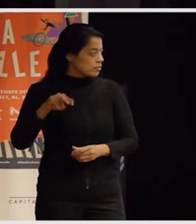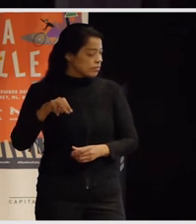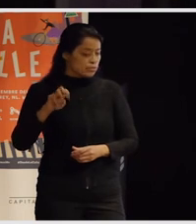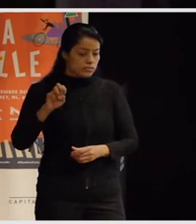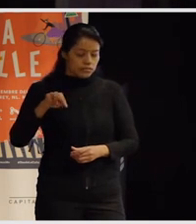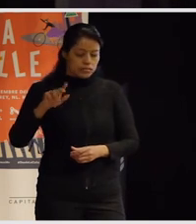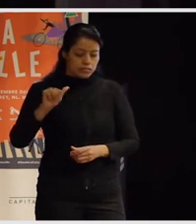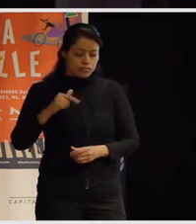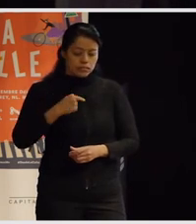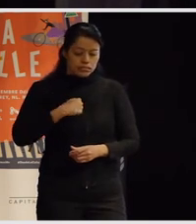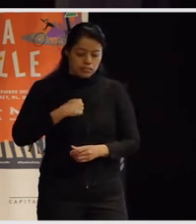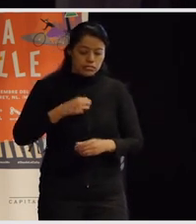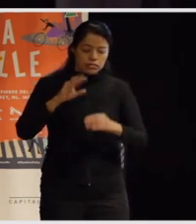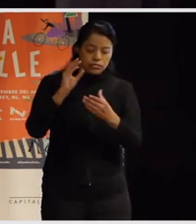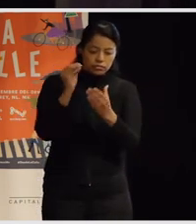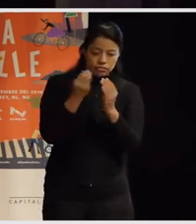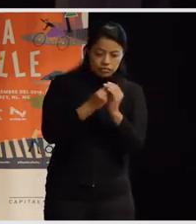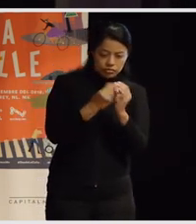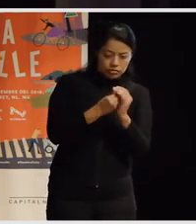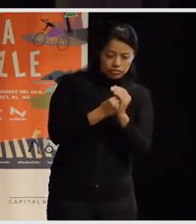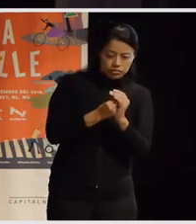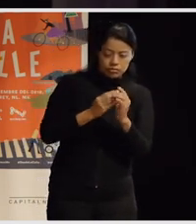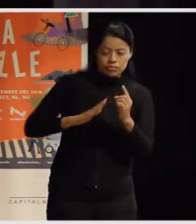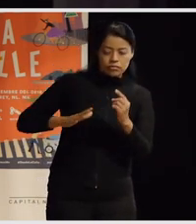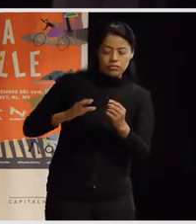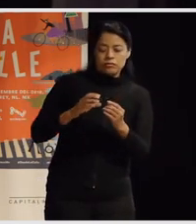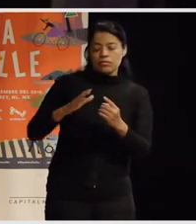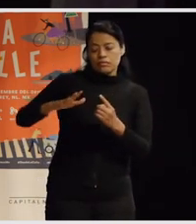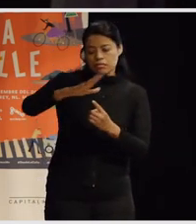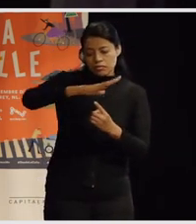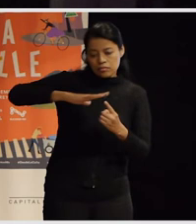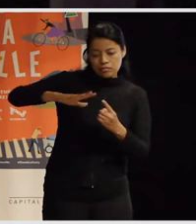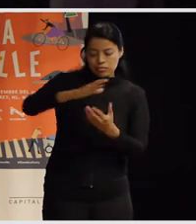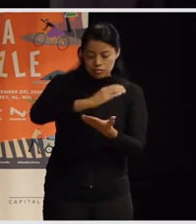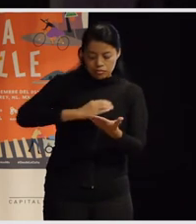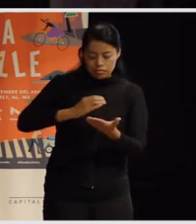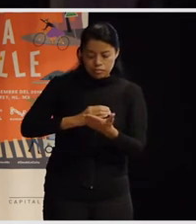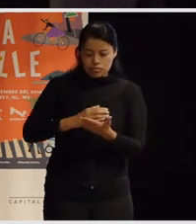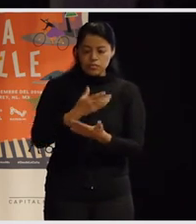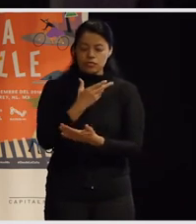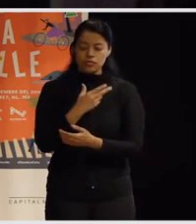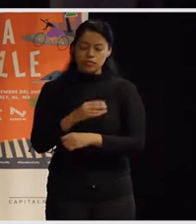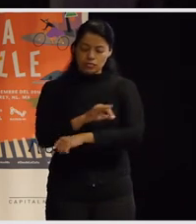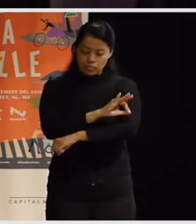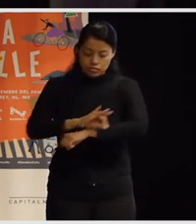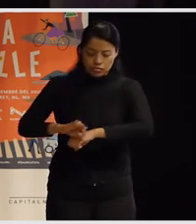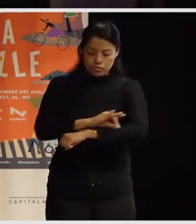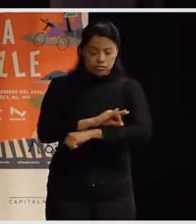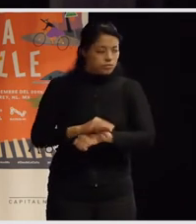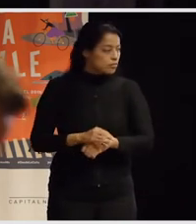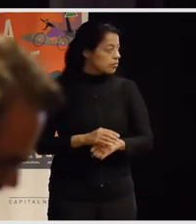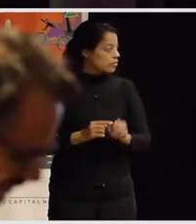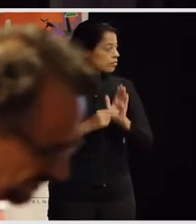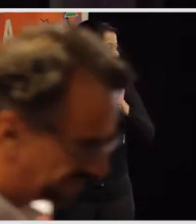yo doy clases de ecología urbana para arquitectos y arquitectos y les podemos debatir y mostrarles